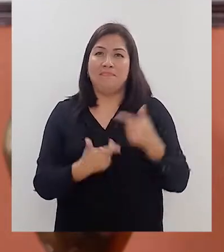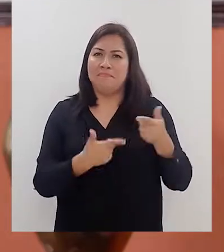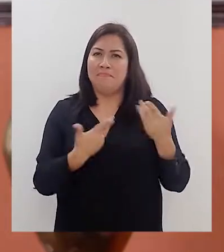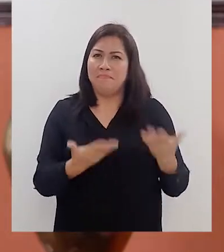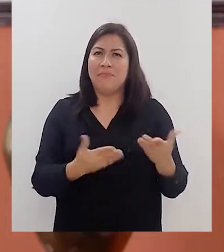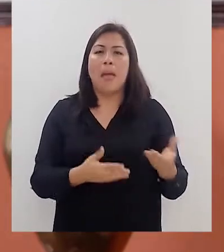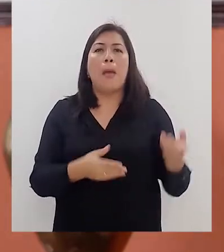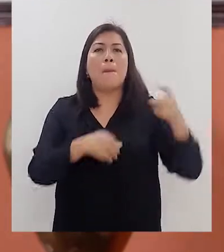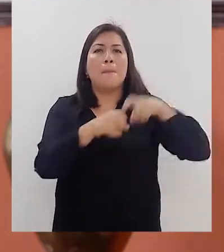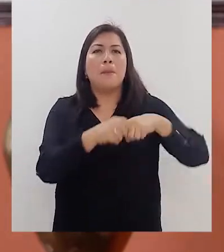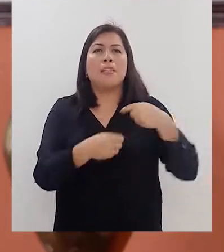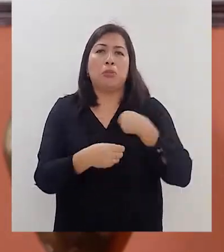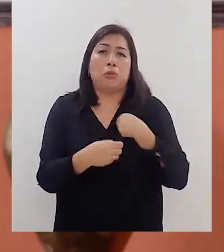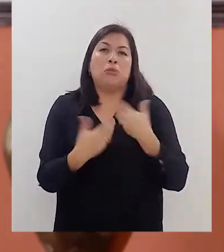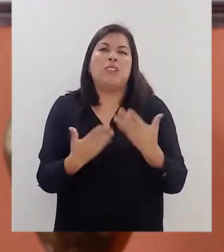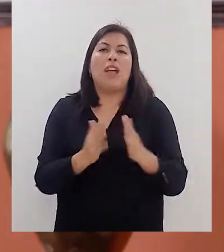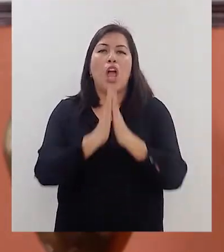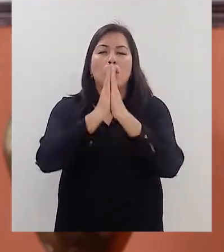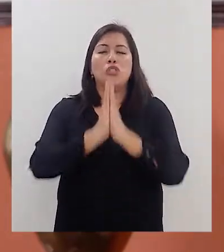yoga,